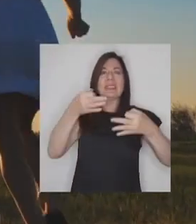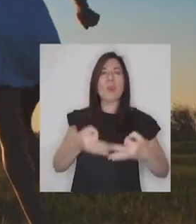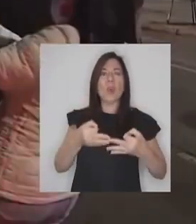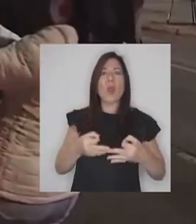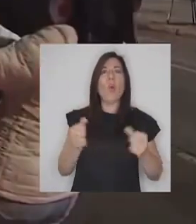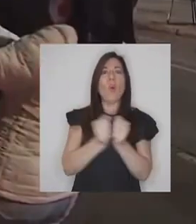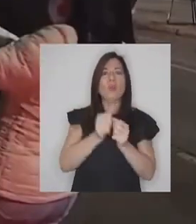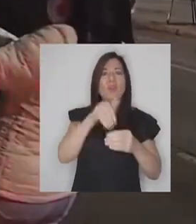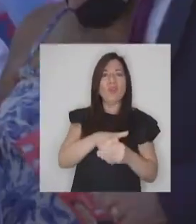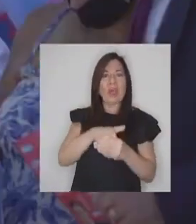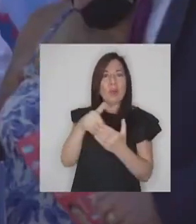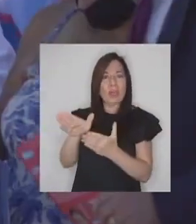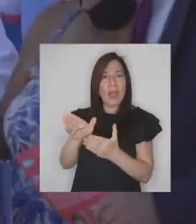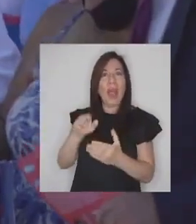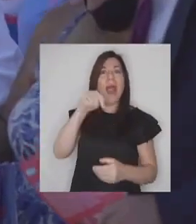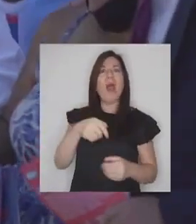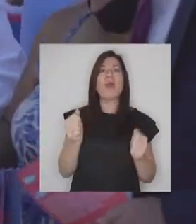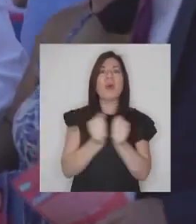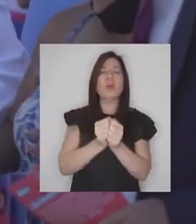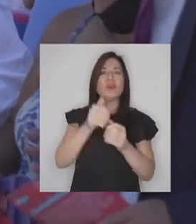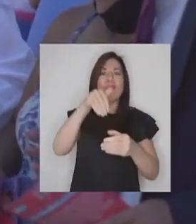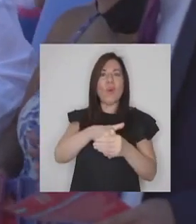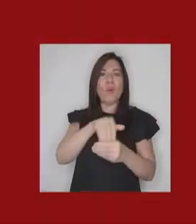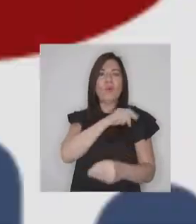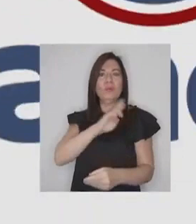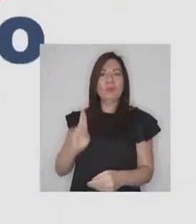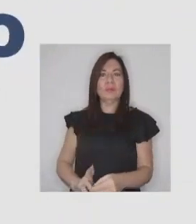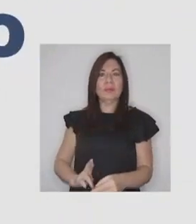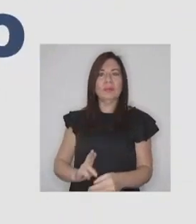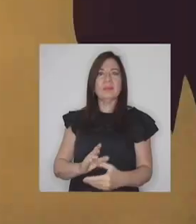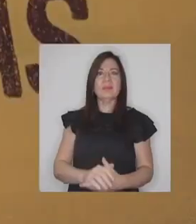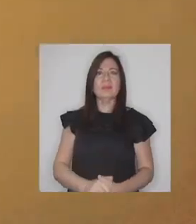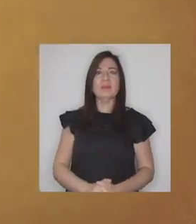votamos rechazo Ahora juntos votemos republicano